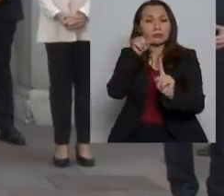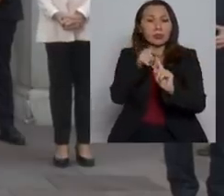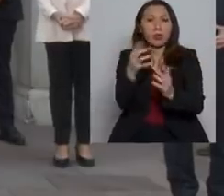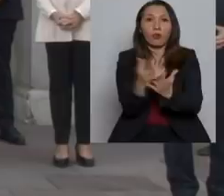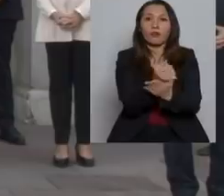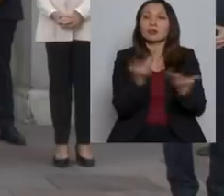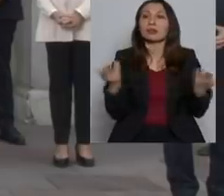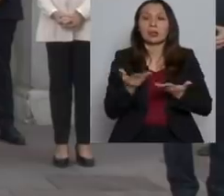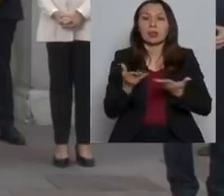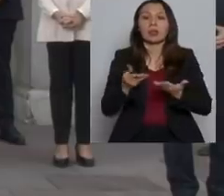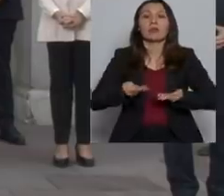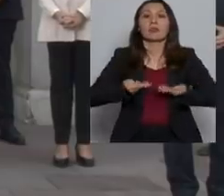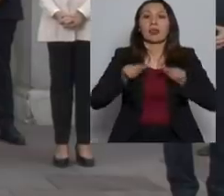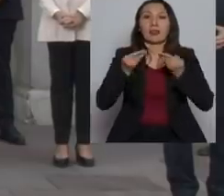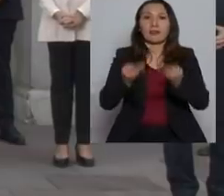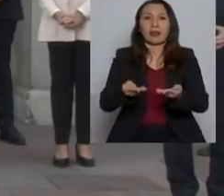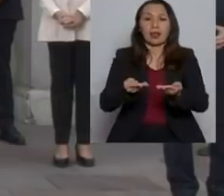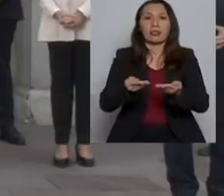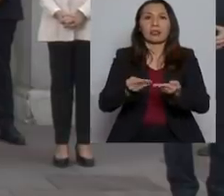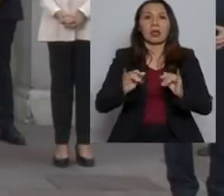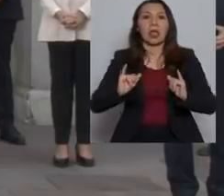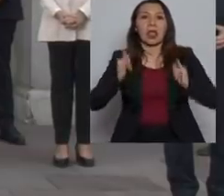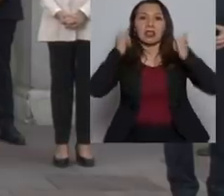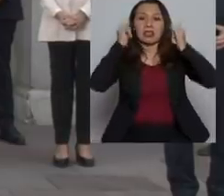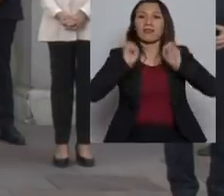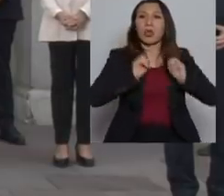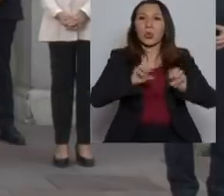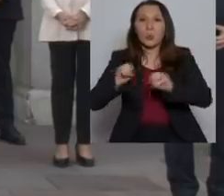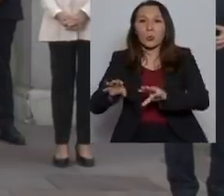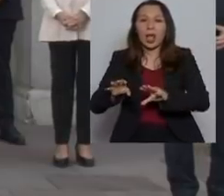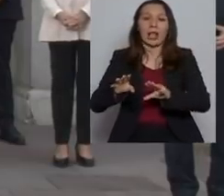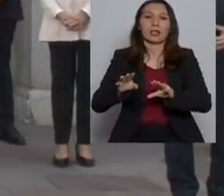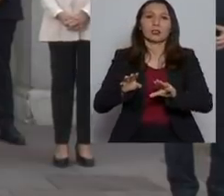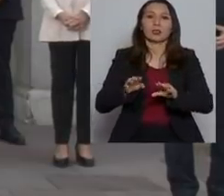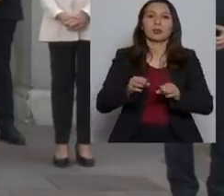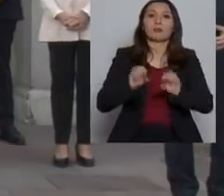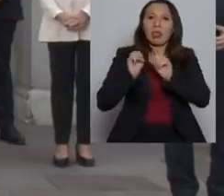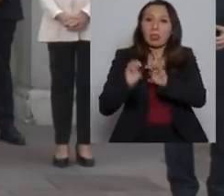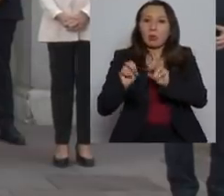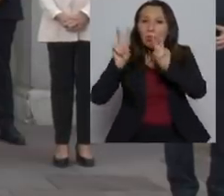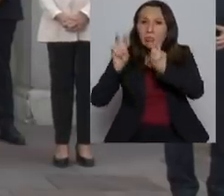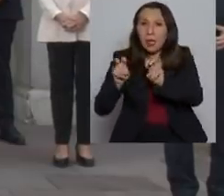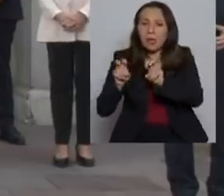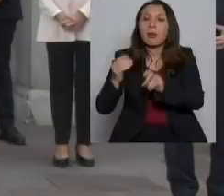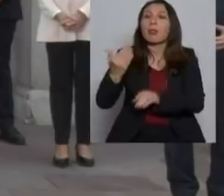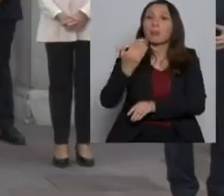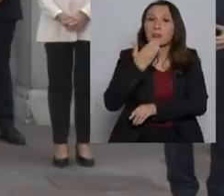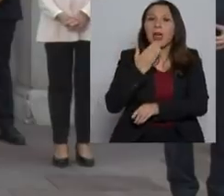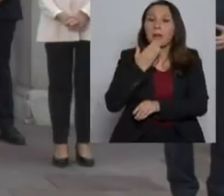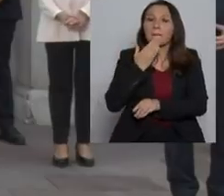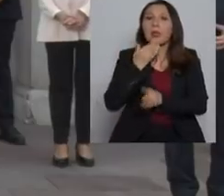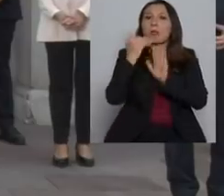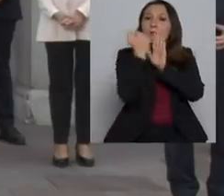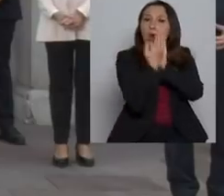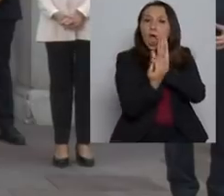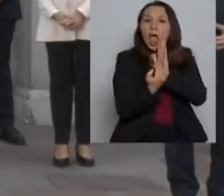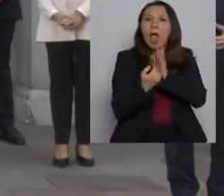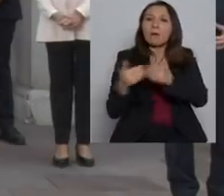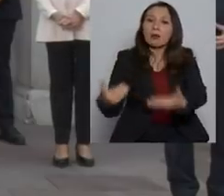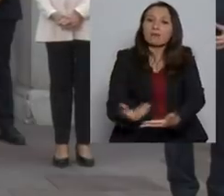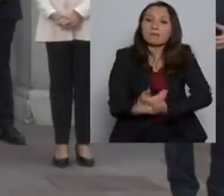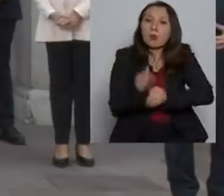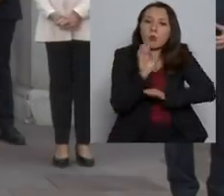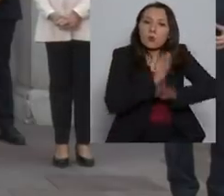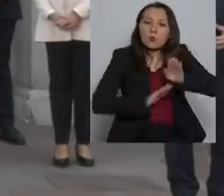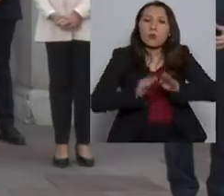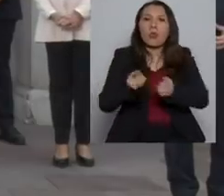llevar entretención educativa, educación y también programas de contención a